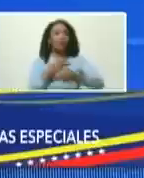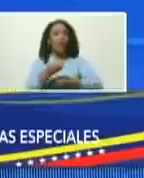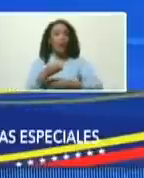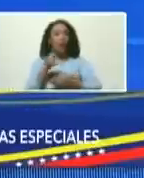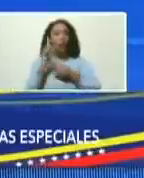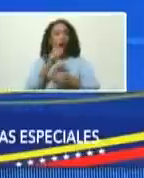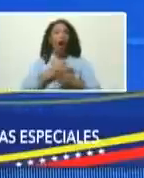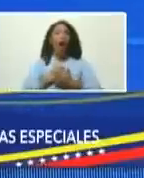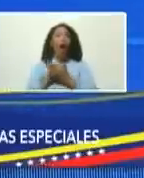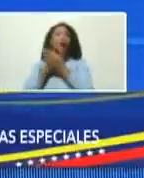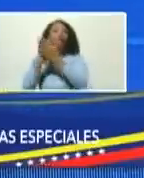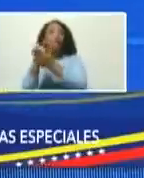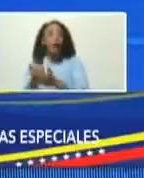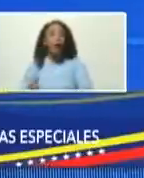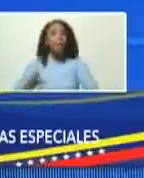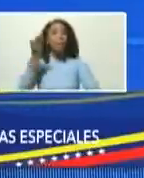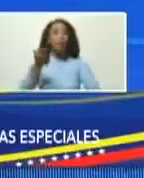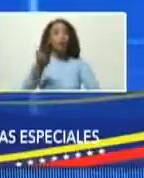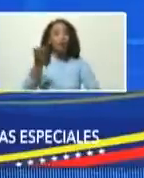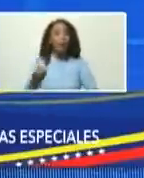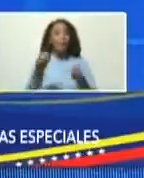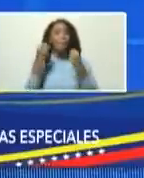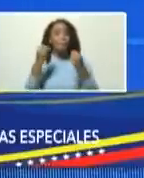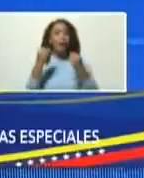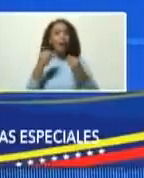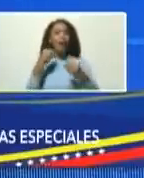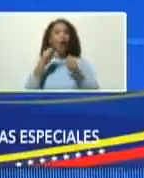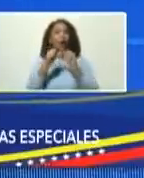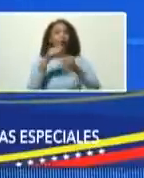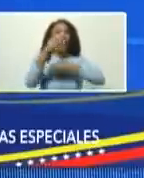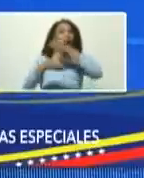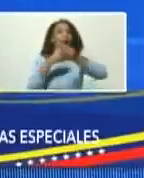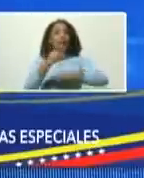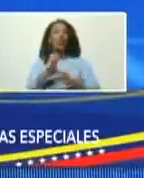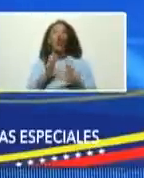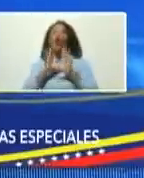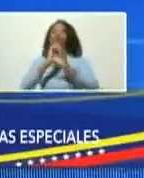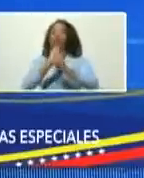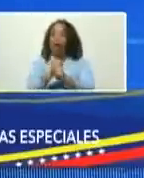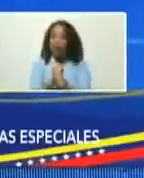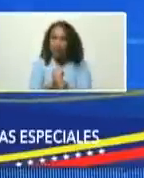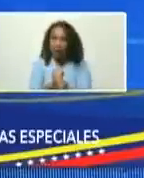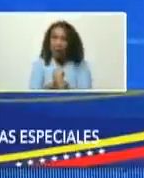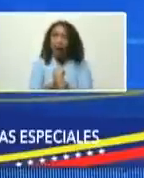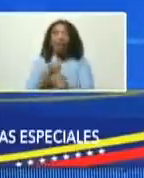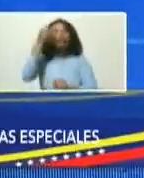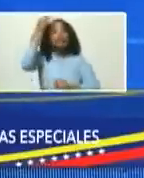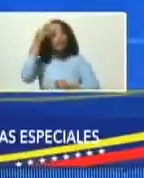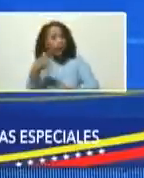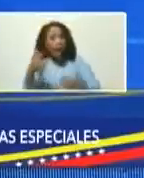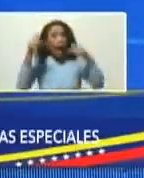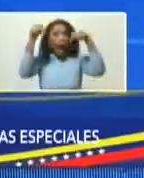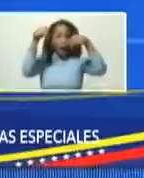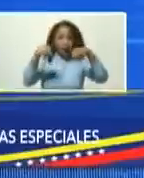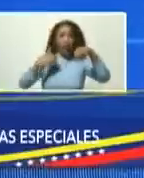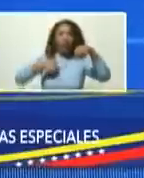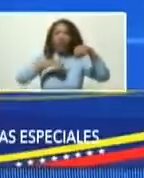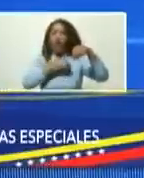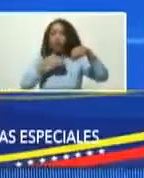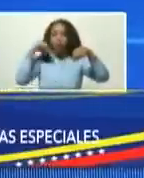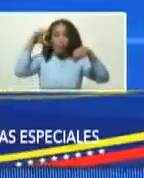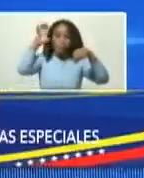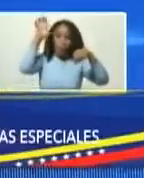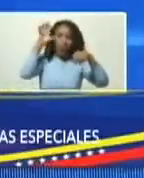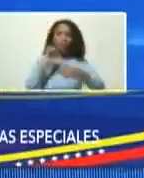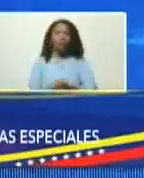contribución muy importante, Presidente, para seguir consolidando la confianza y la credibilidad en nuestro país.